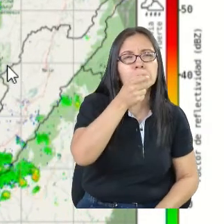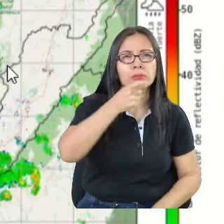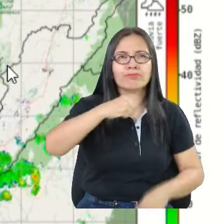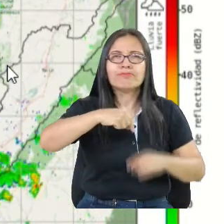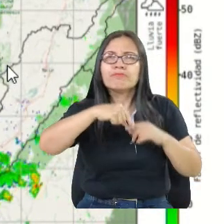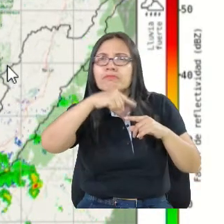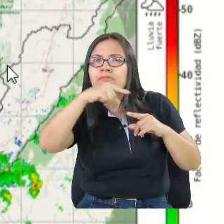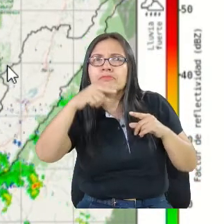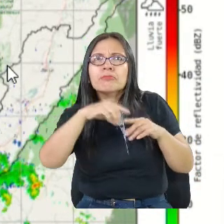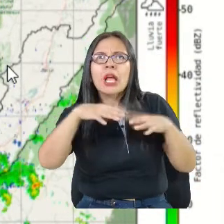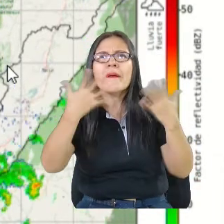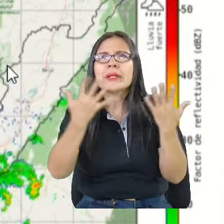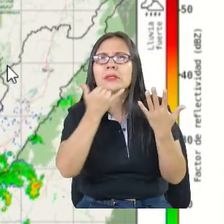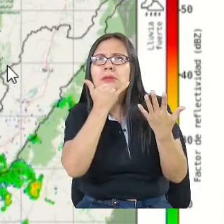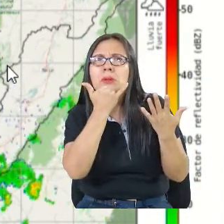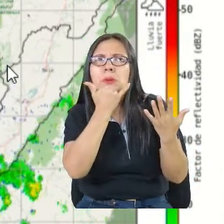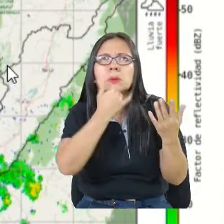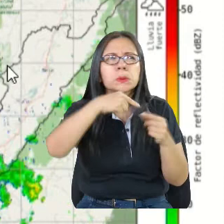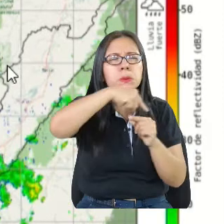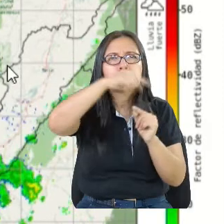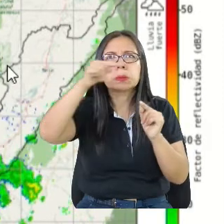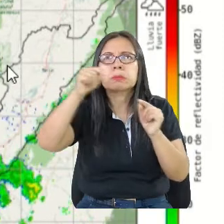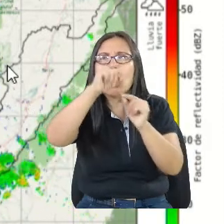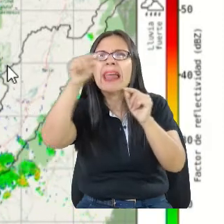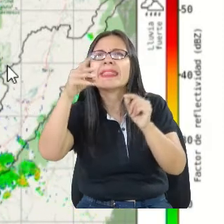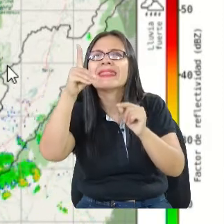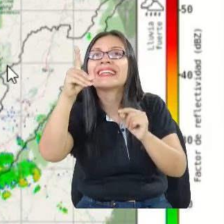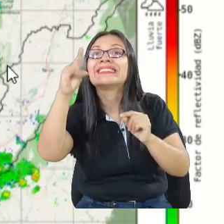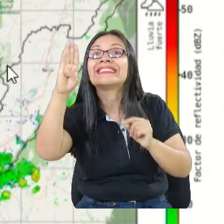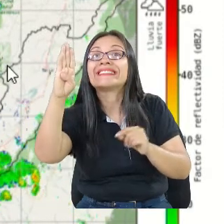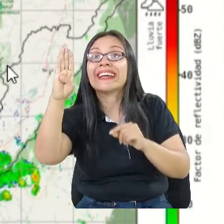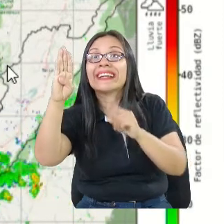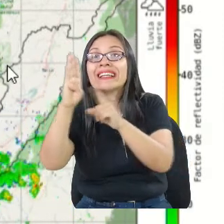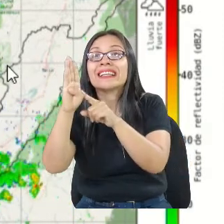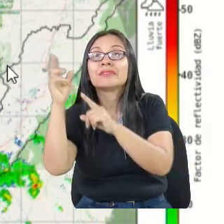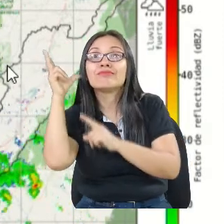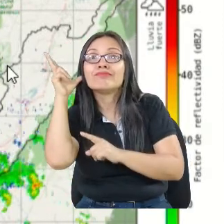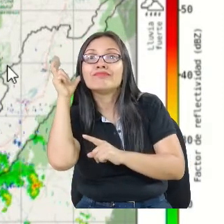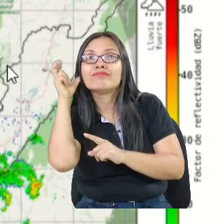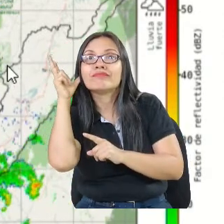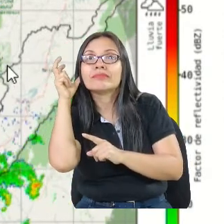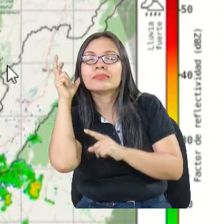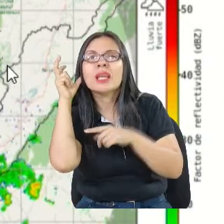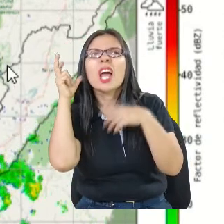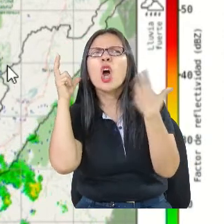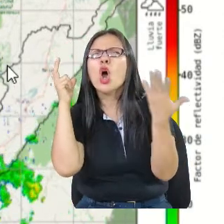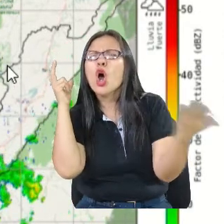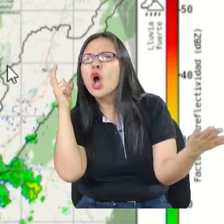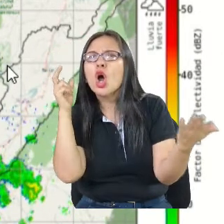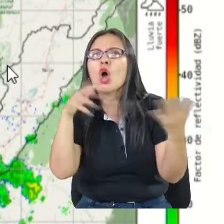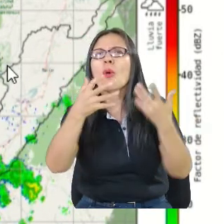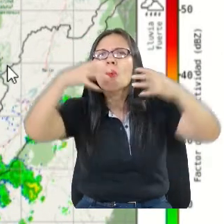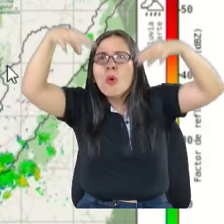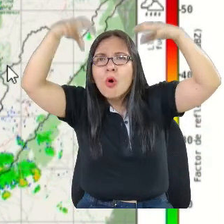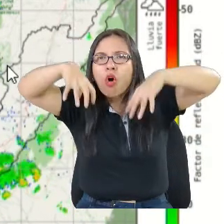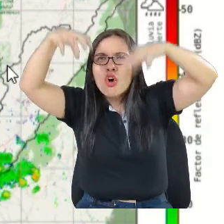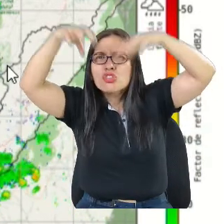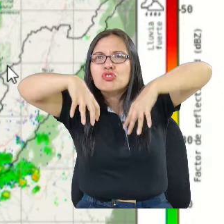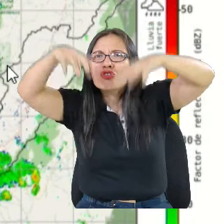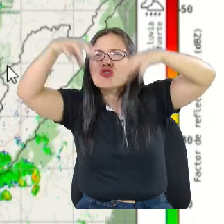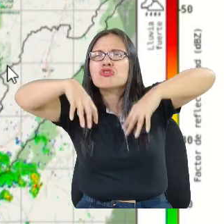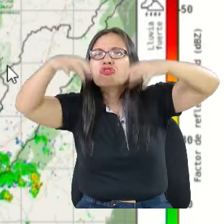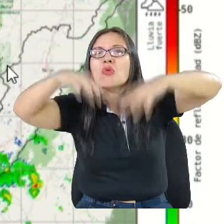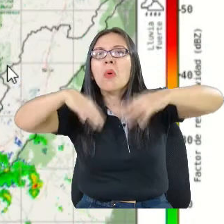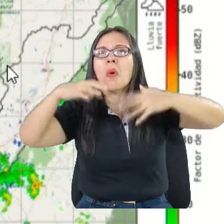factor de reflectividad en decibeles. ¿Eso qué es? Es básicamente cómo se están comportando las lluvias. Y nos dice si vamos